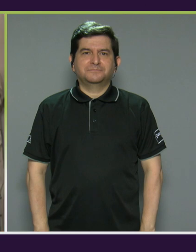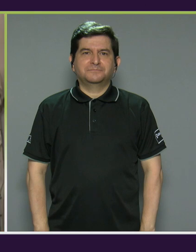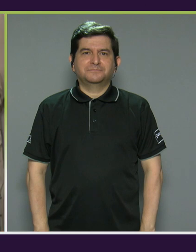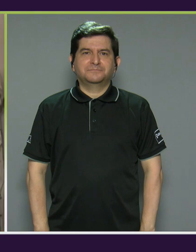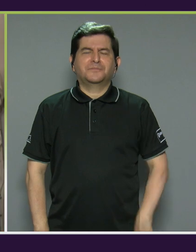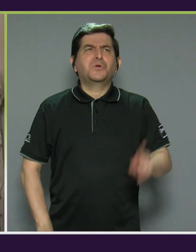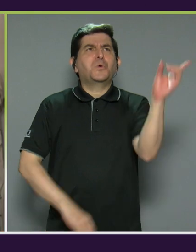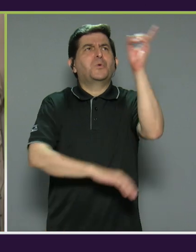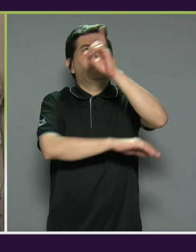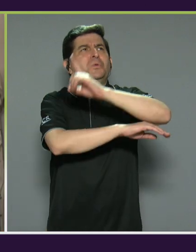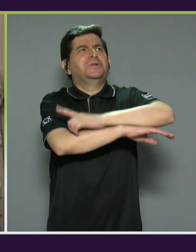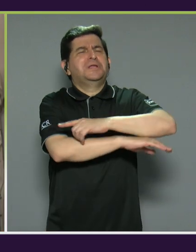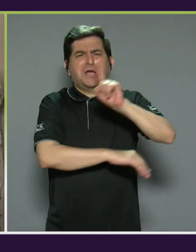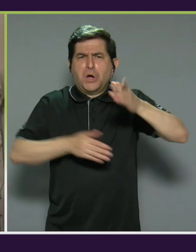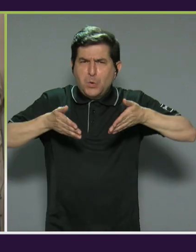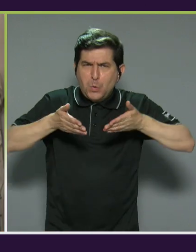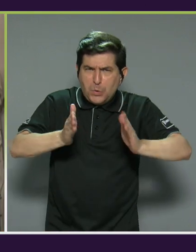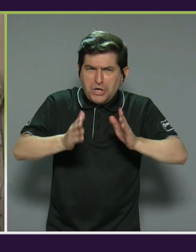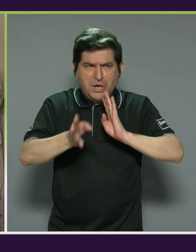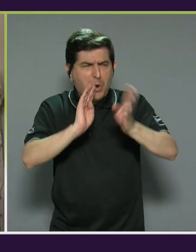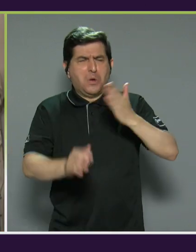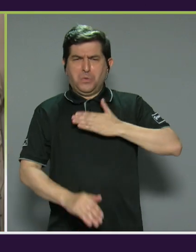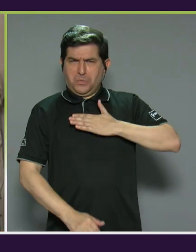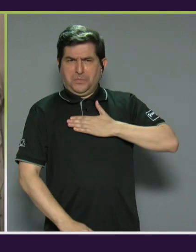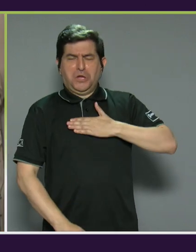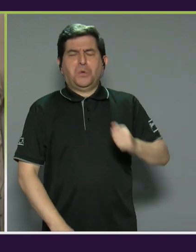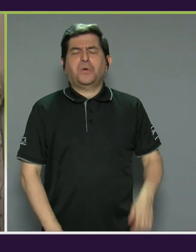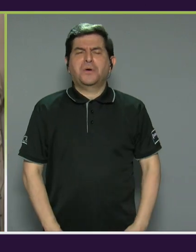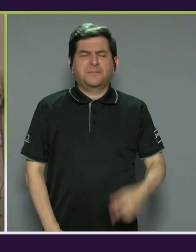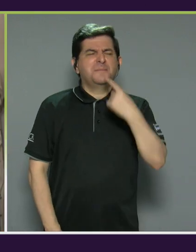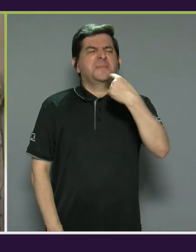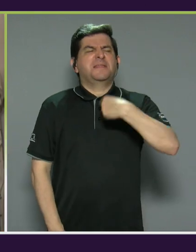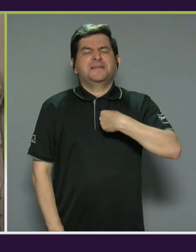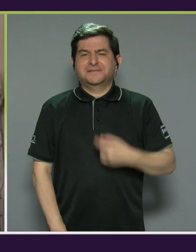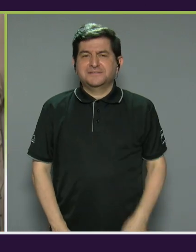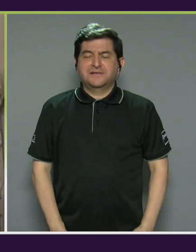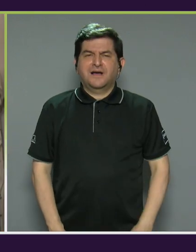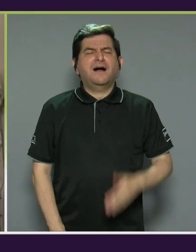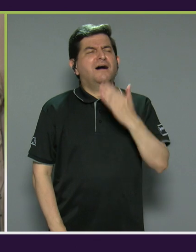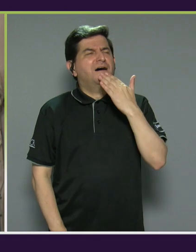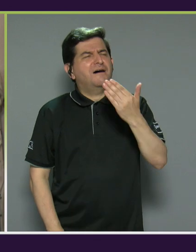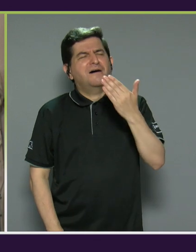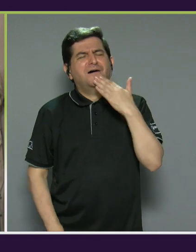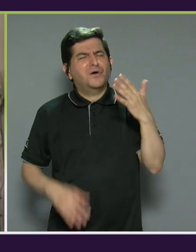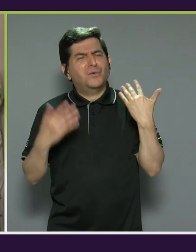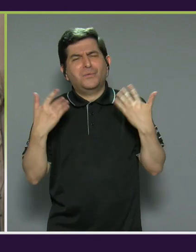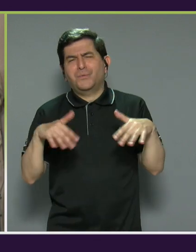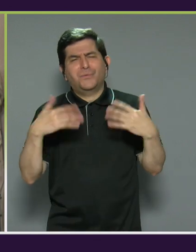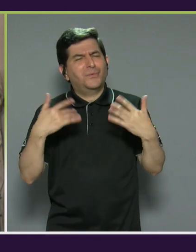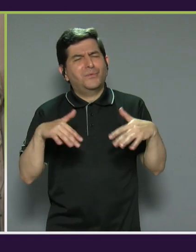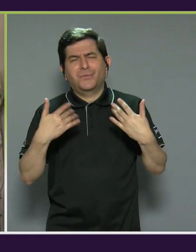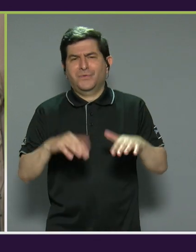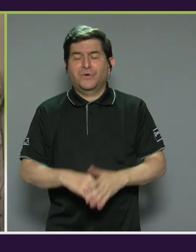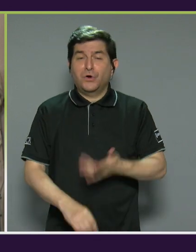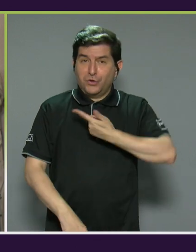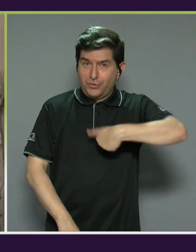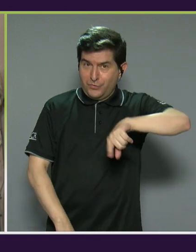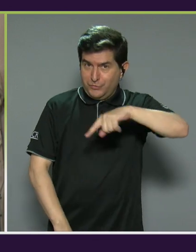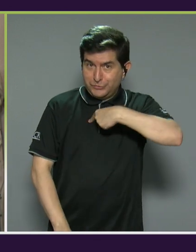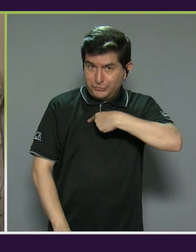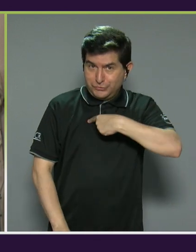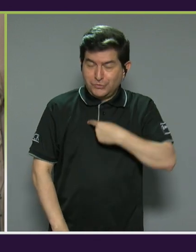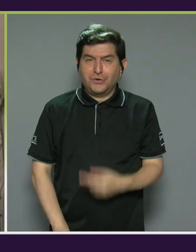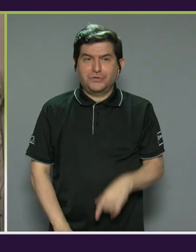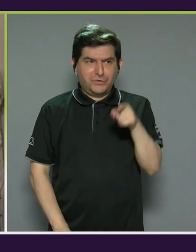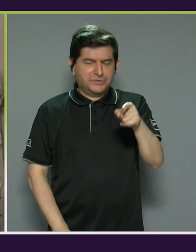Un día estos uno de mis hijos habló conmigo y me dijo que él agradecía mucho que nosotros les